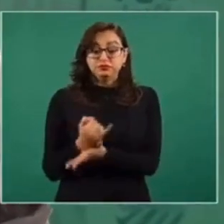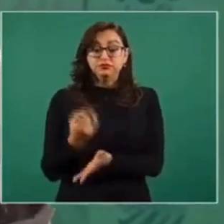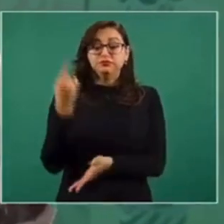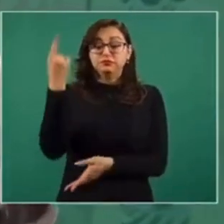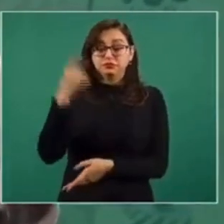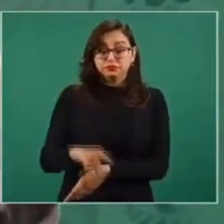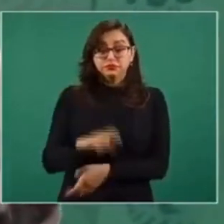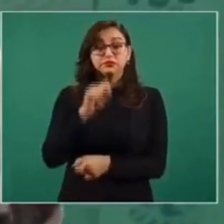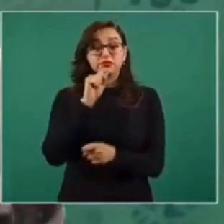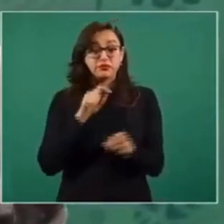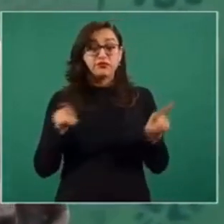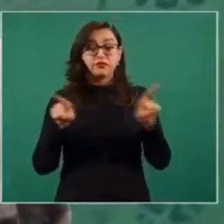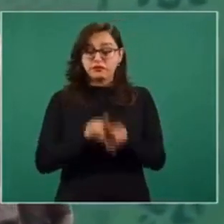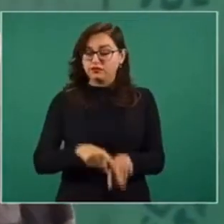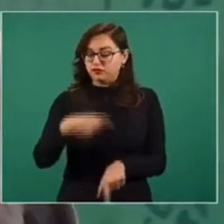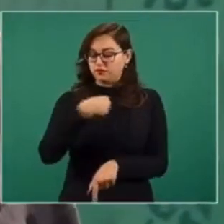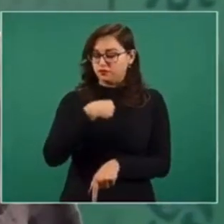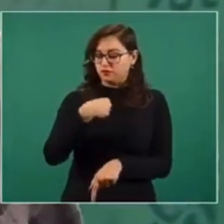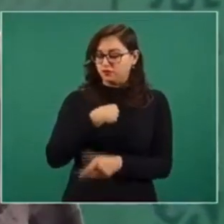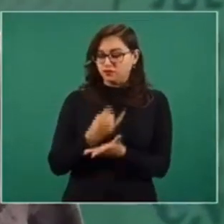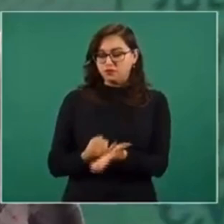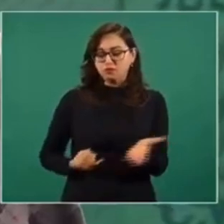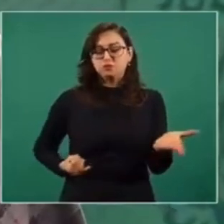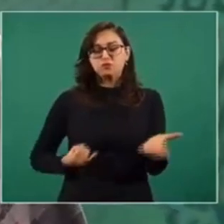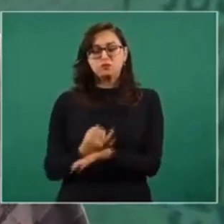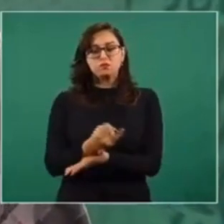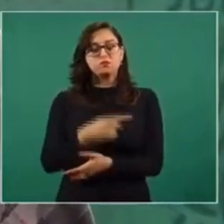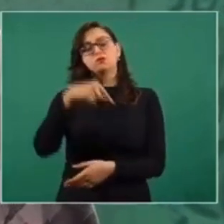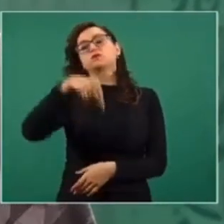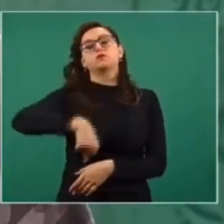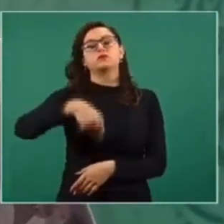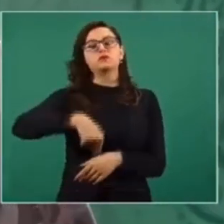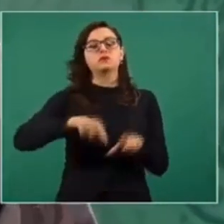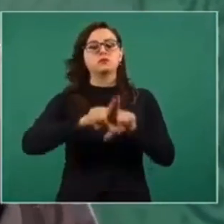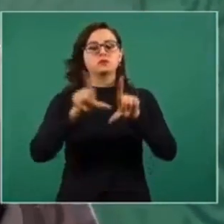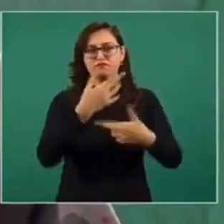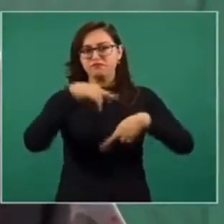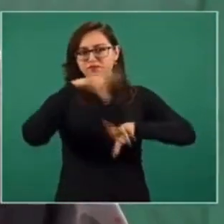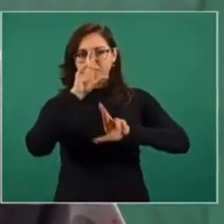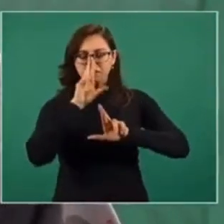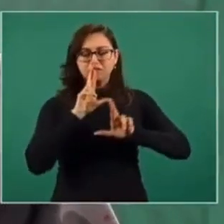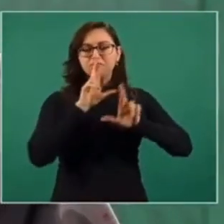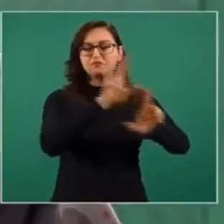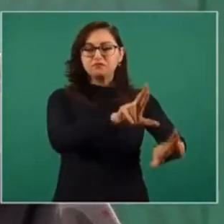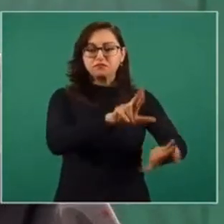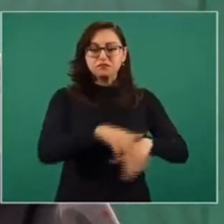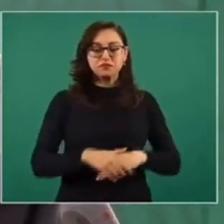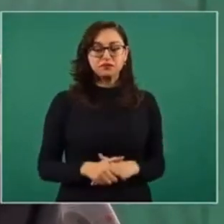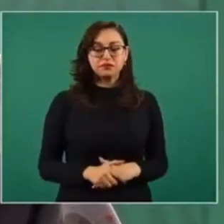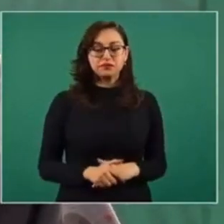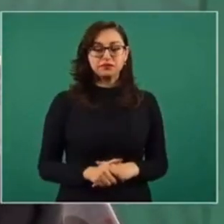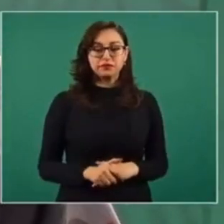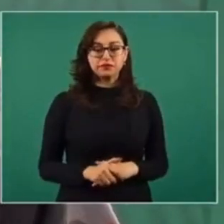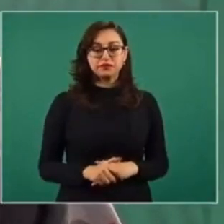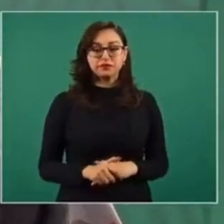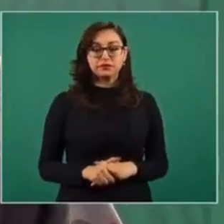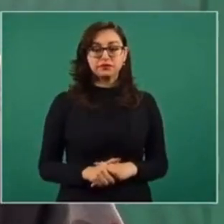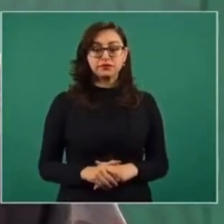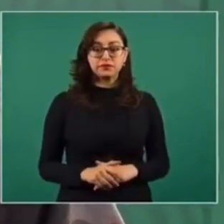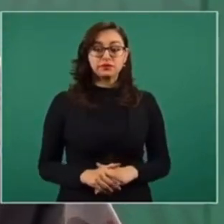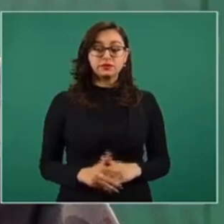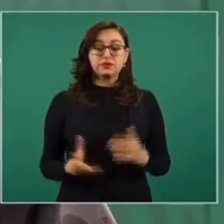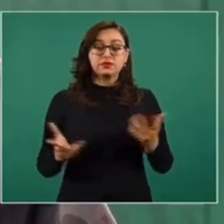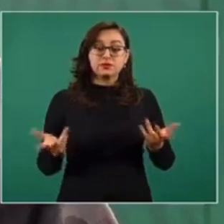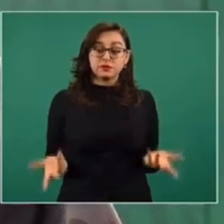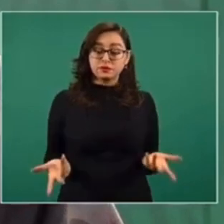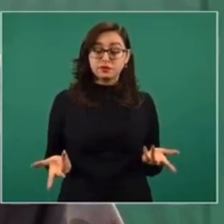convicción propia, la libertad de expresión en este país es libérrima. Y los que realmente tienen la